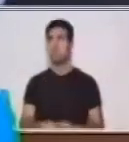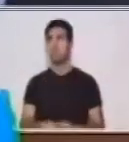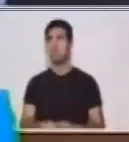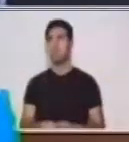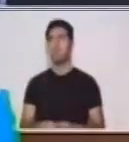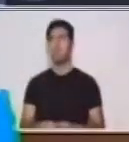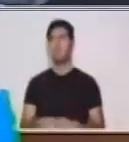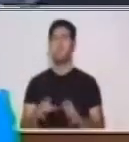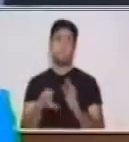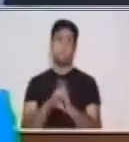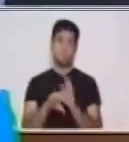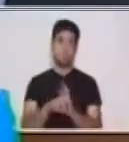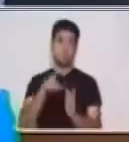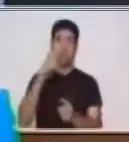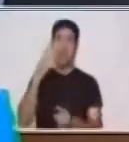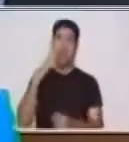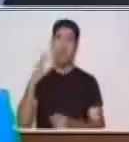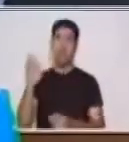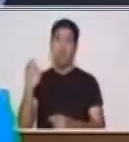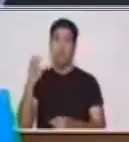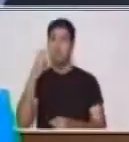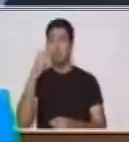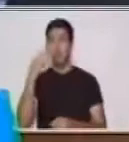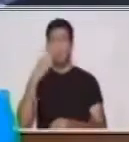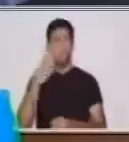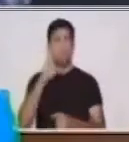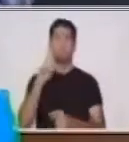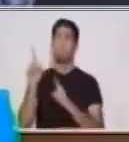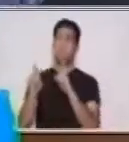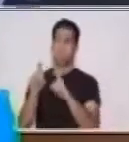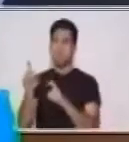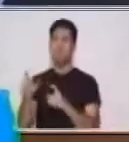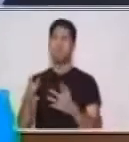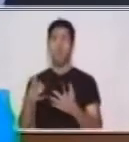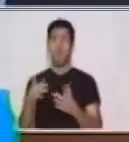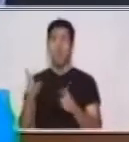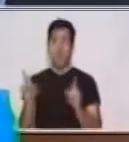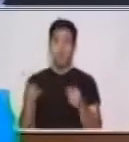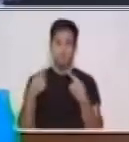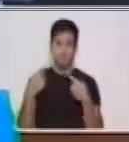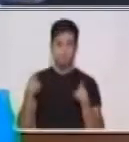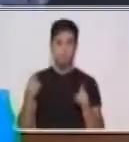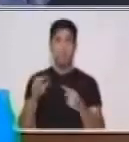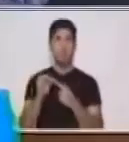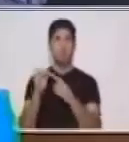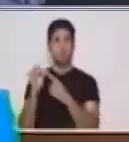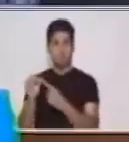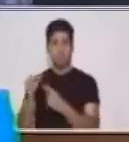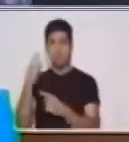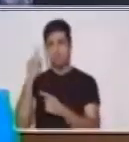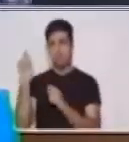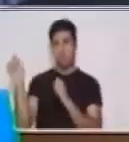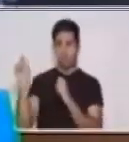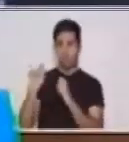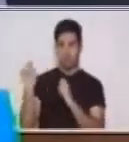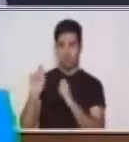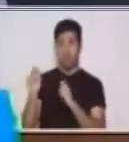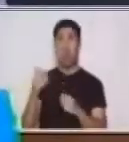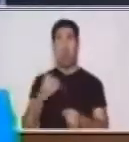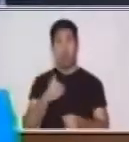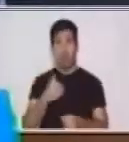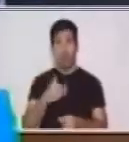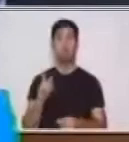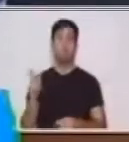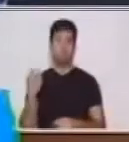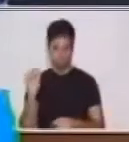a nuestros abuelitos o a nuestro papá si existe alguna melodía alusiva a este acontecimiento.